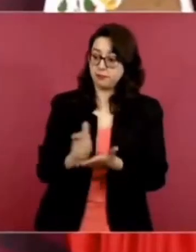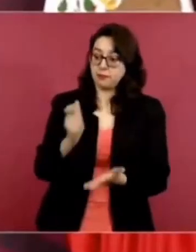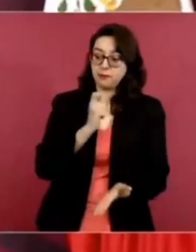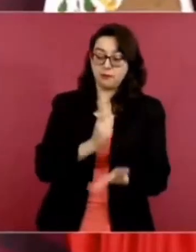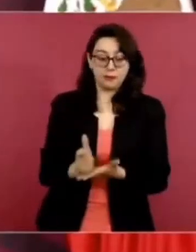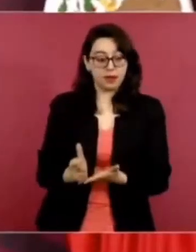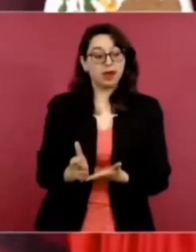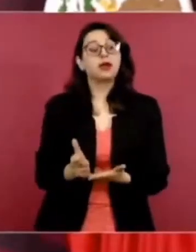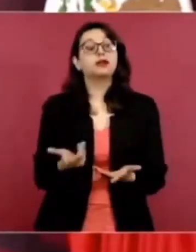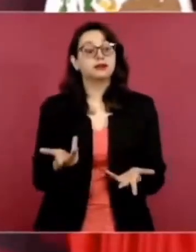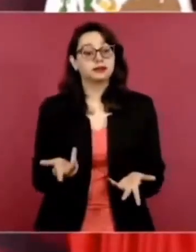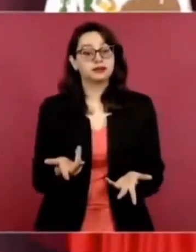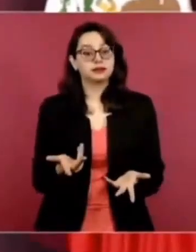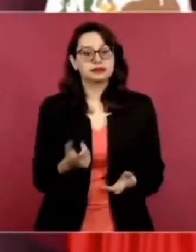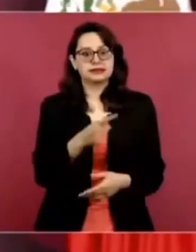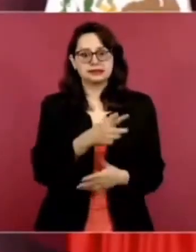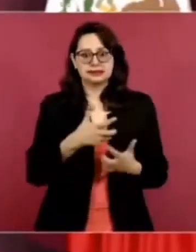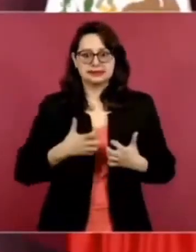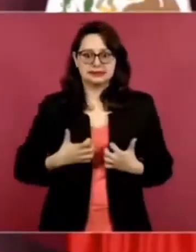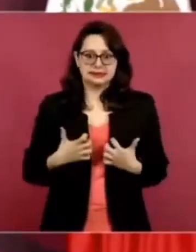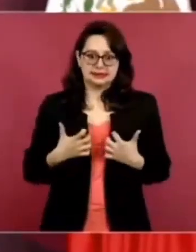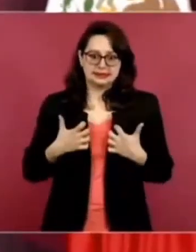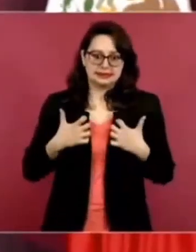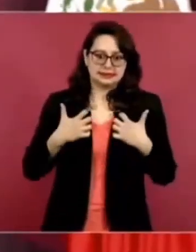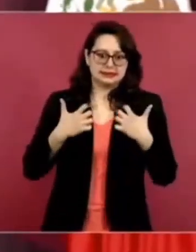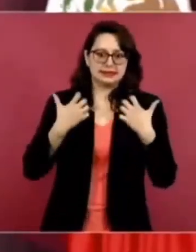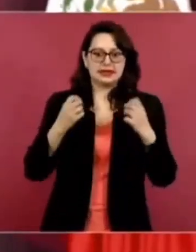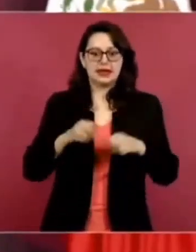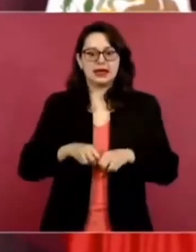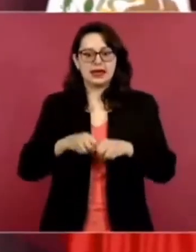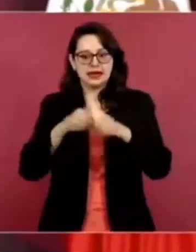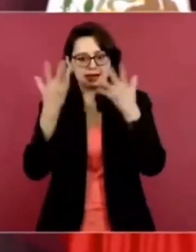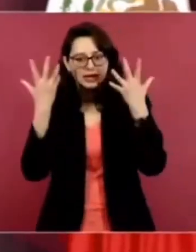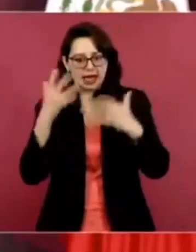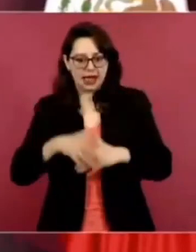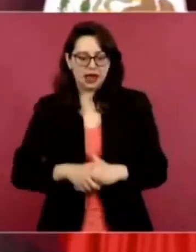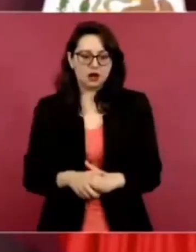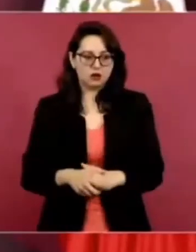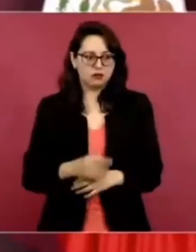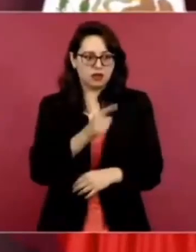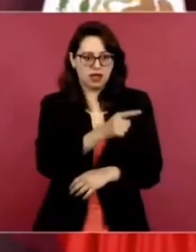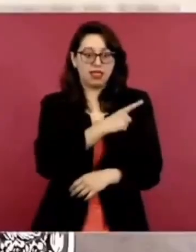tuvo que pagar 12 mil millones de pesos. ¿Cómo les cae eso?